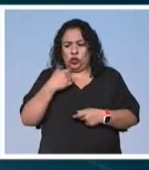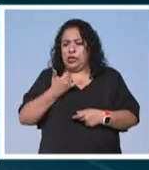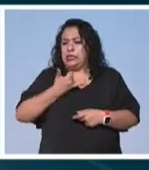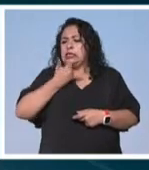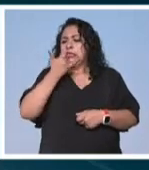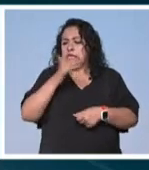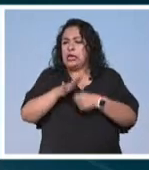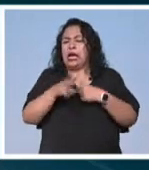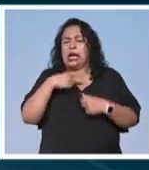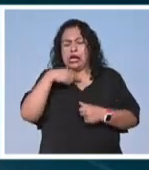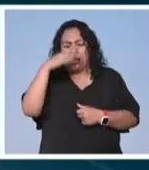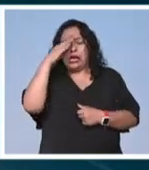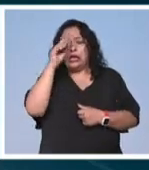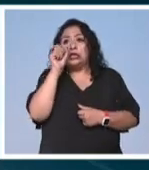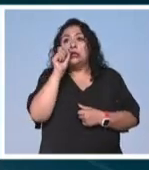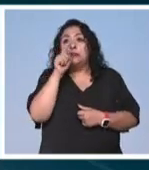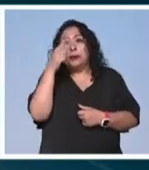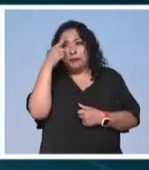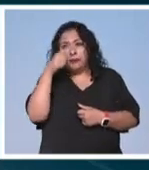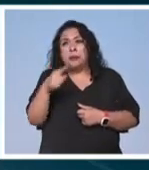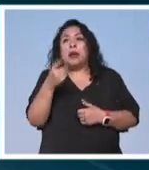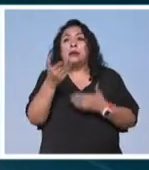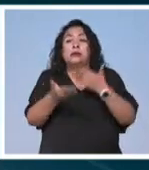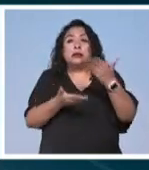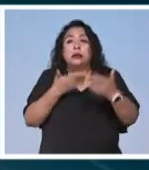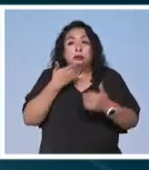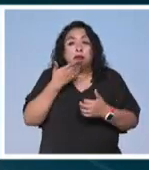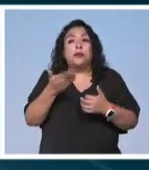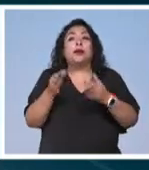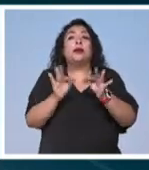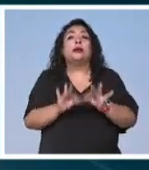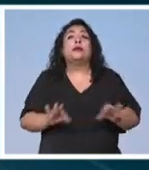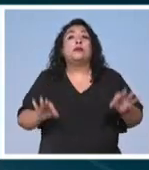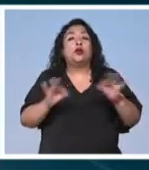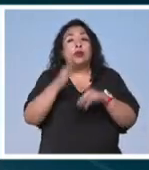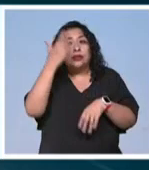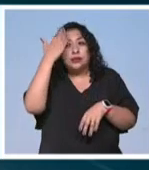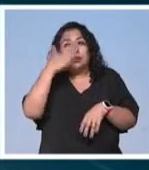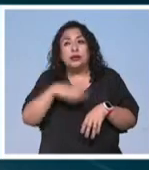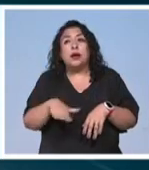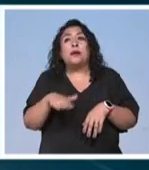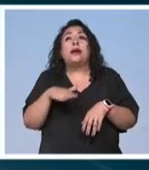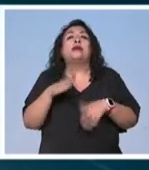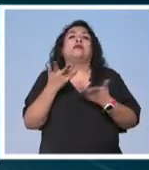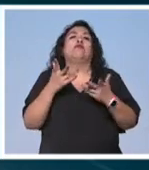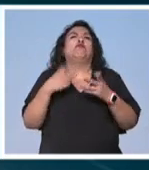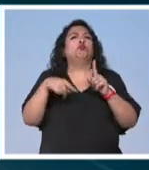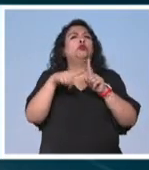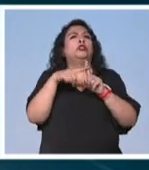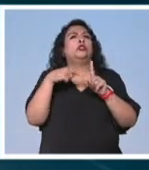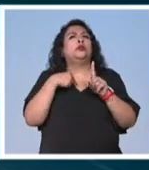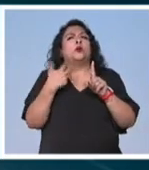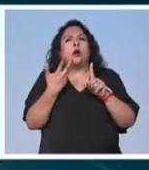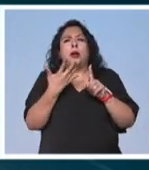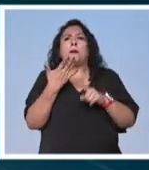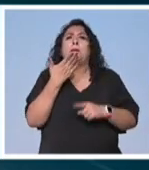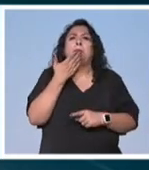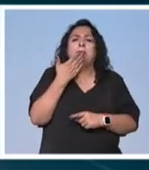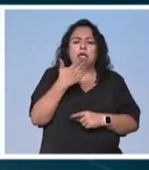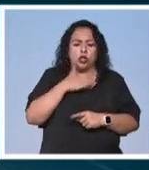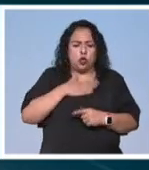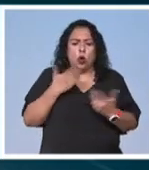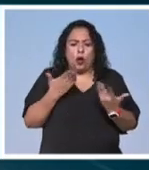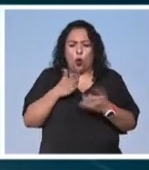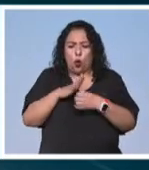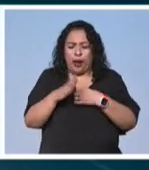equivocado pero también para dar un buen servicio es muy importante saber sobre los aciertos que hemos hecho qué cosas buenas hemos